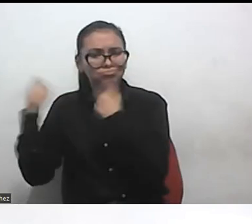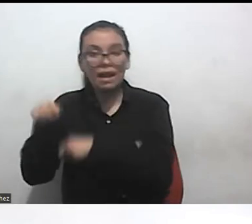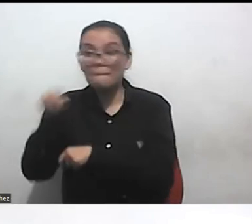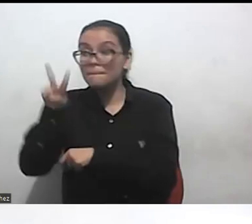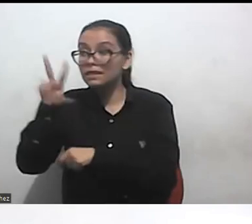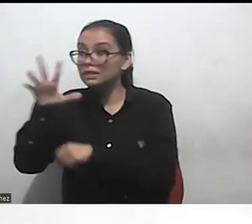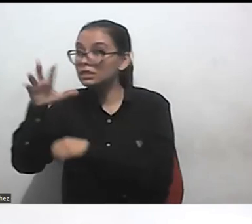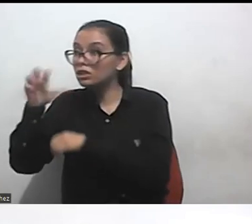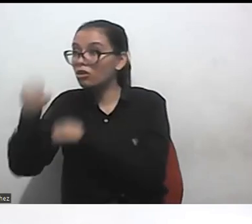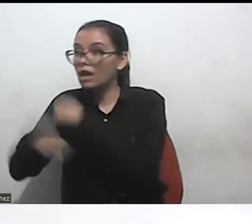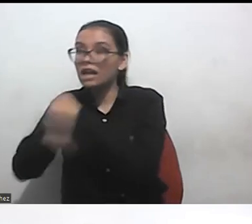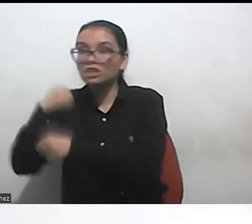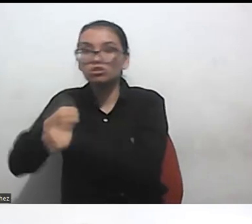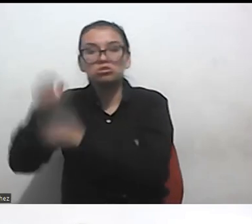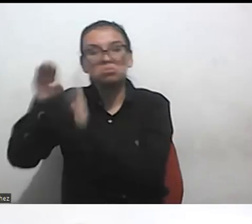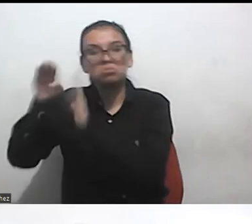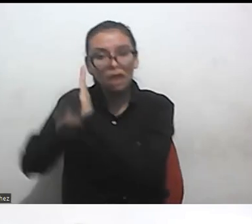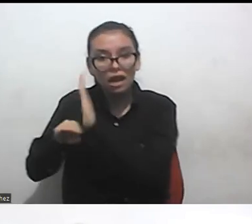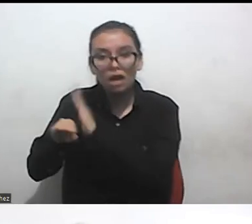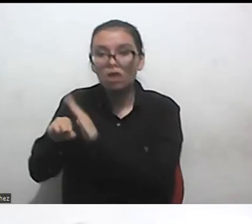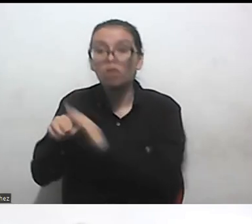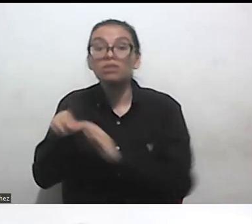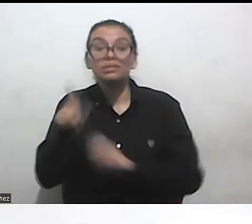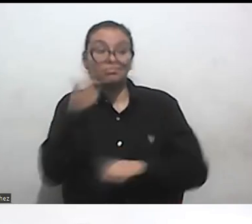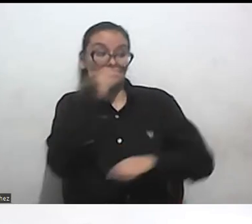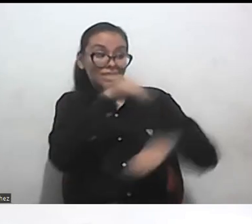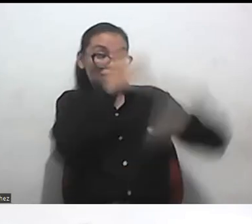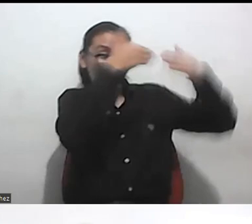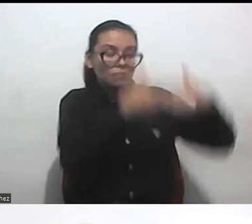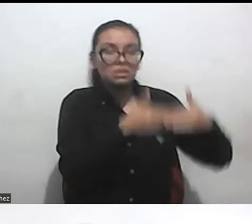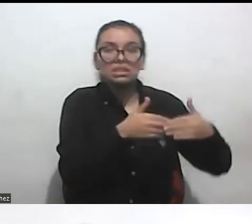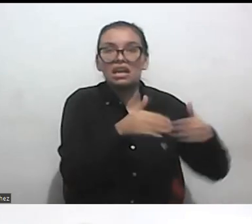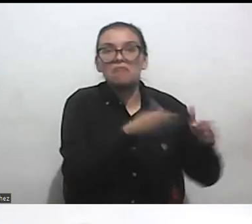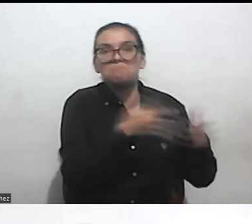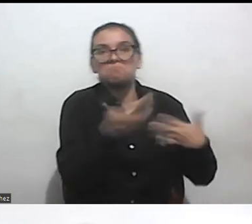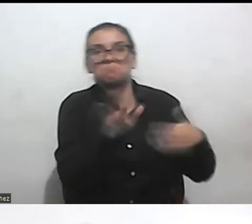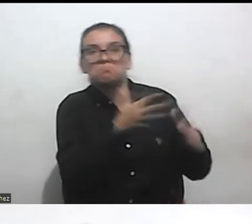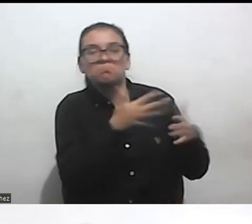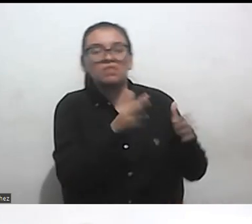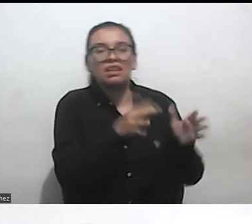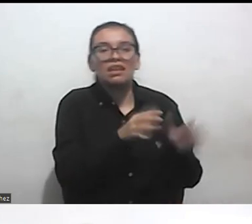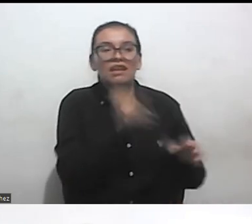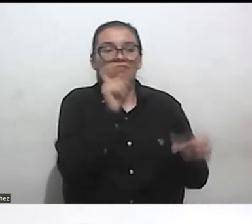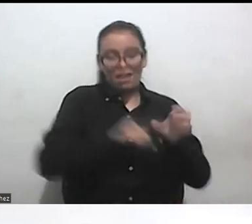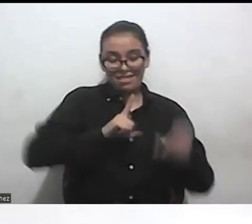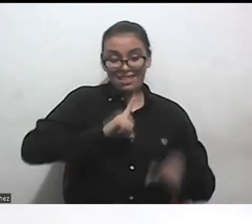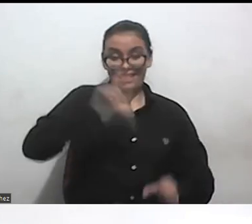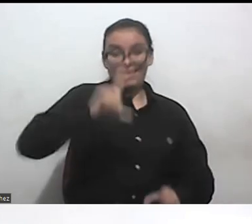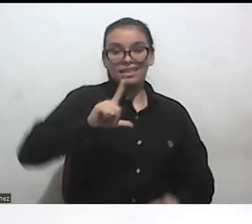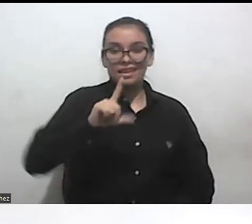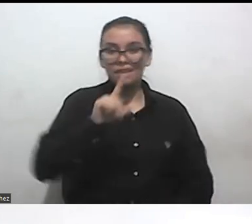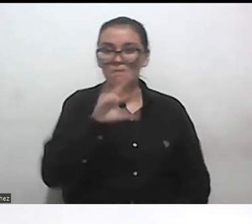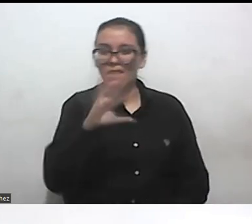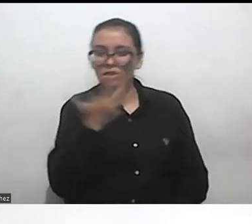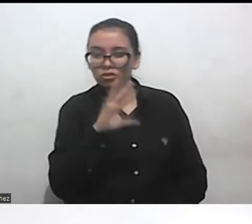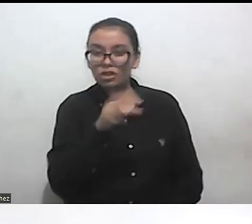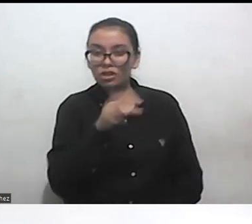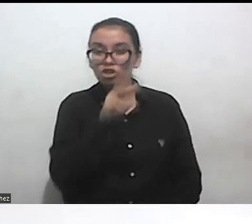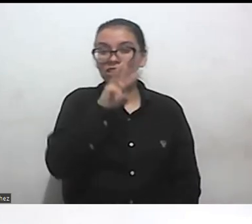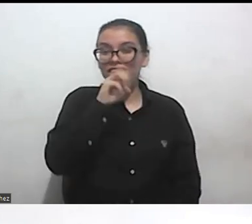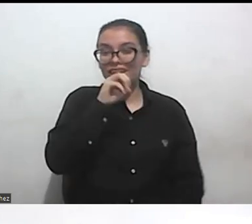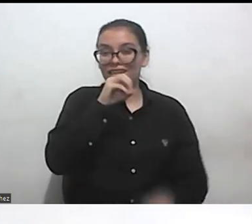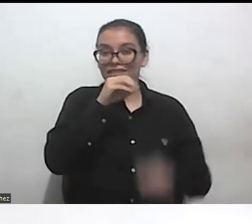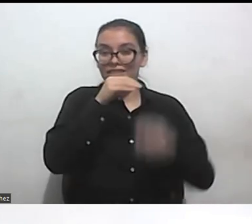más como hacia los 30 cuando en latinoamérica por lo menos como el el liderazgo de activistas en latinoamérica disca